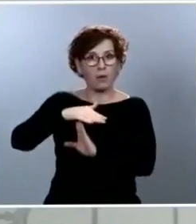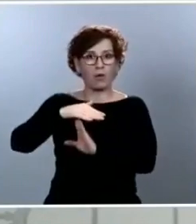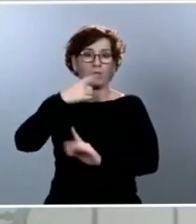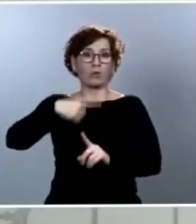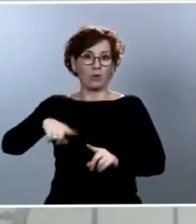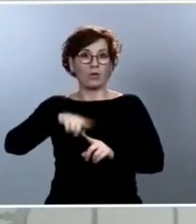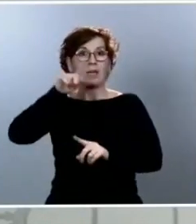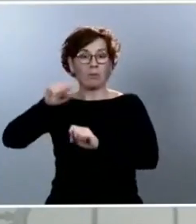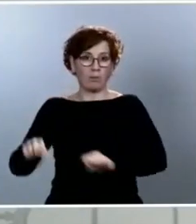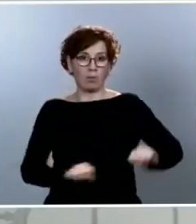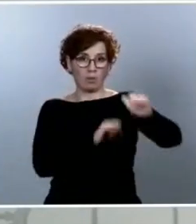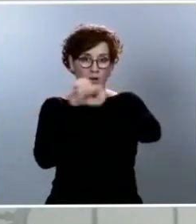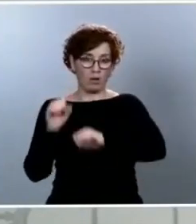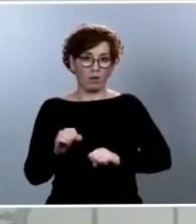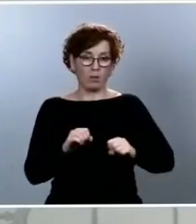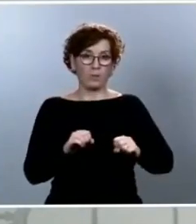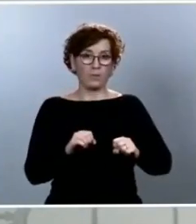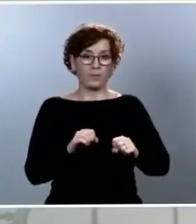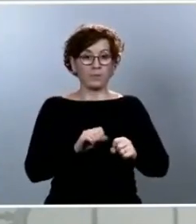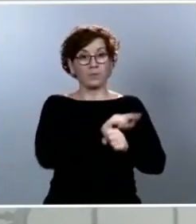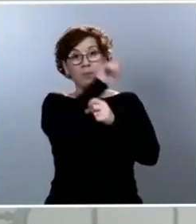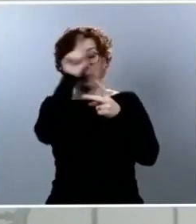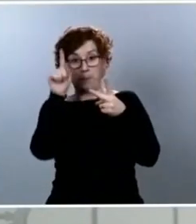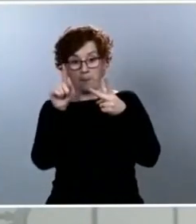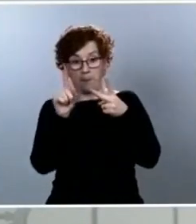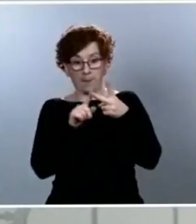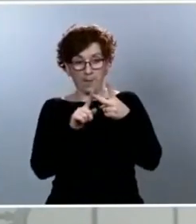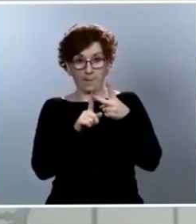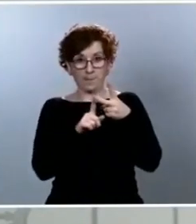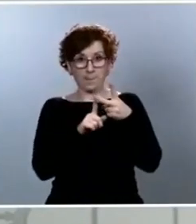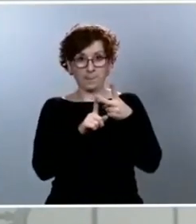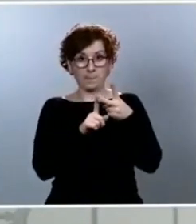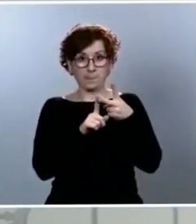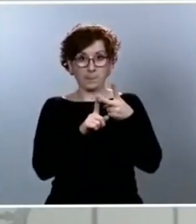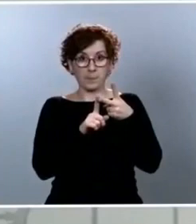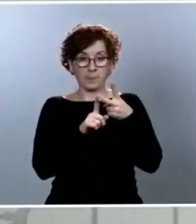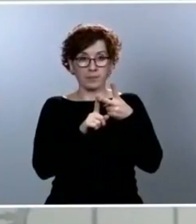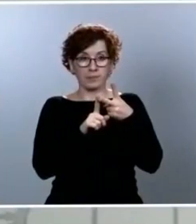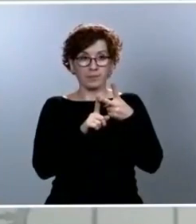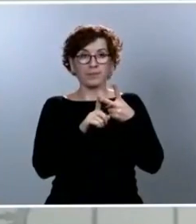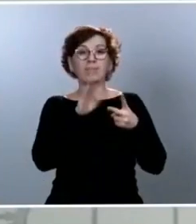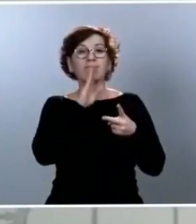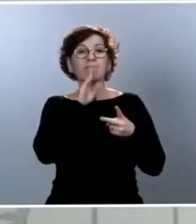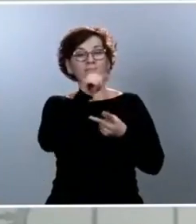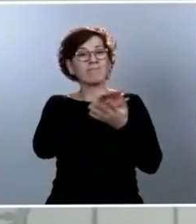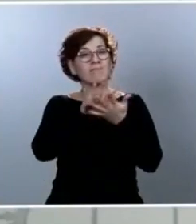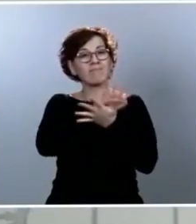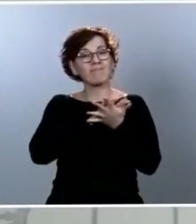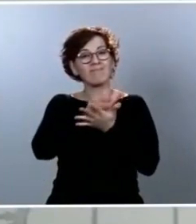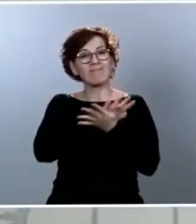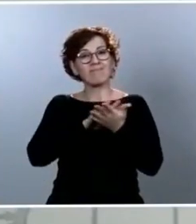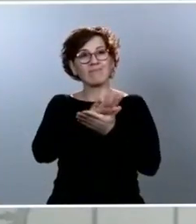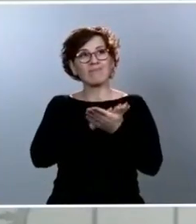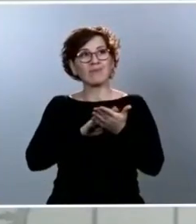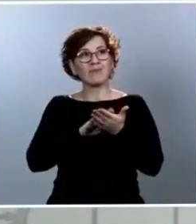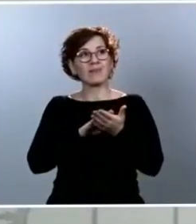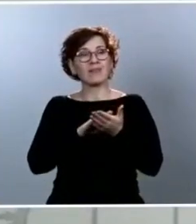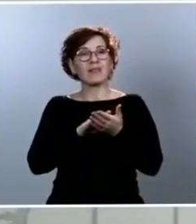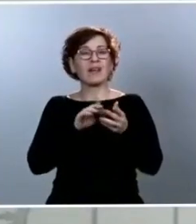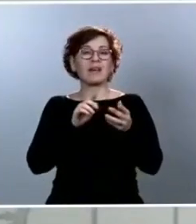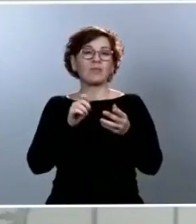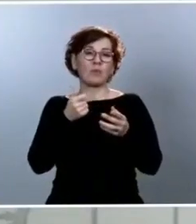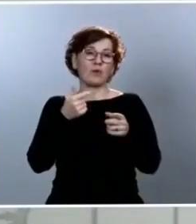semanas. En relación con lo que me comentaba usted de la crítica que hizo el